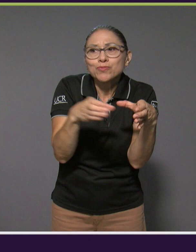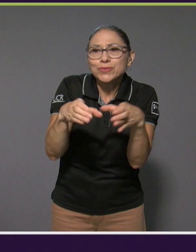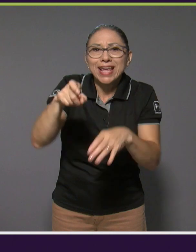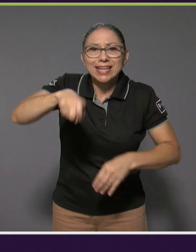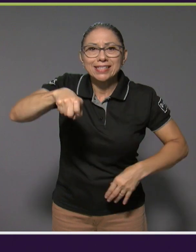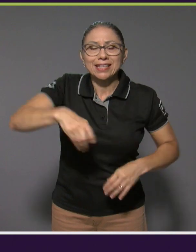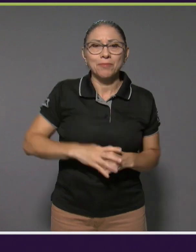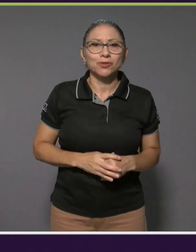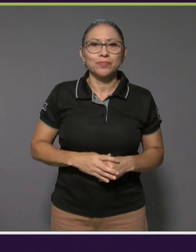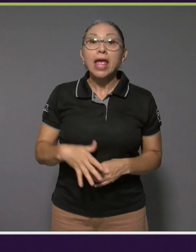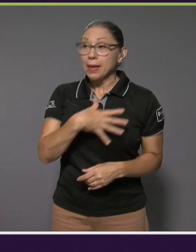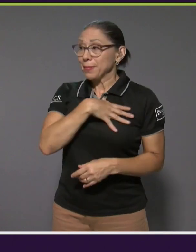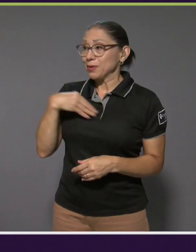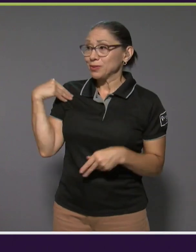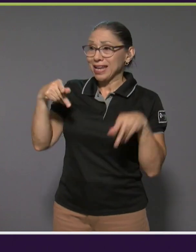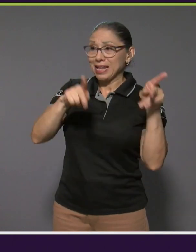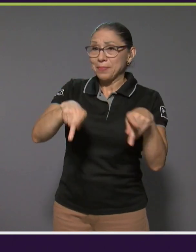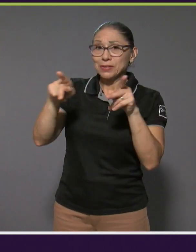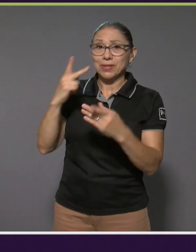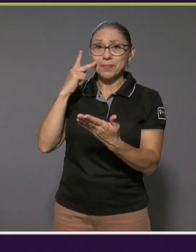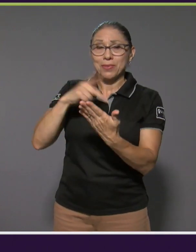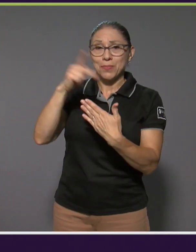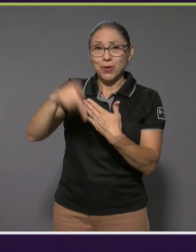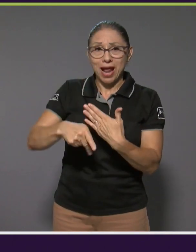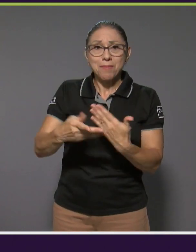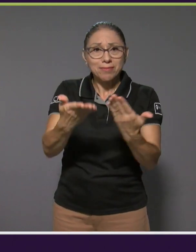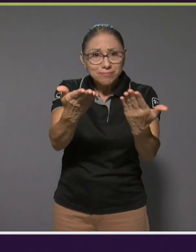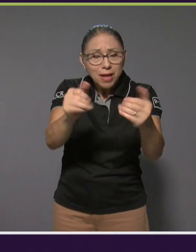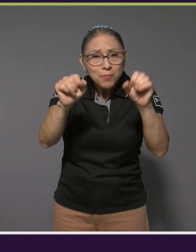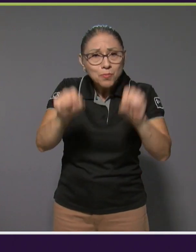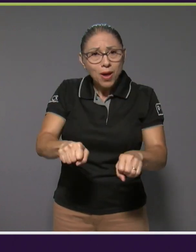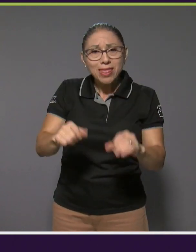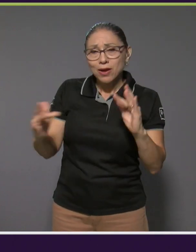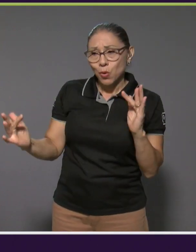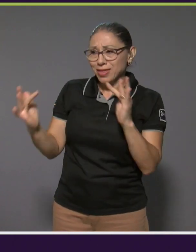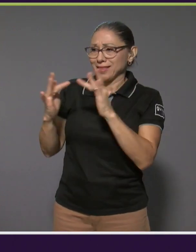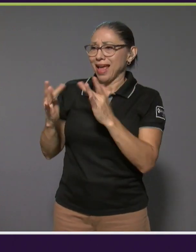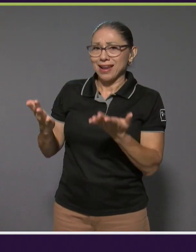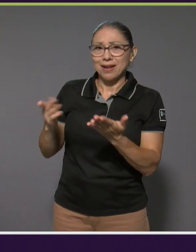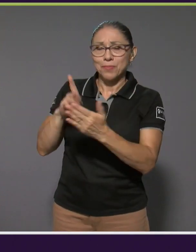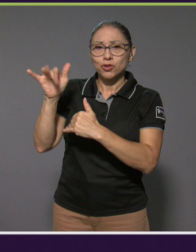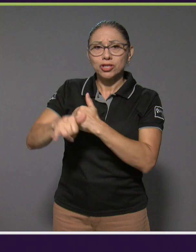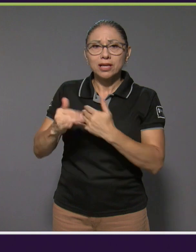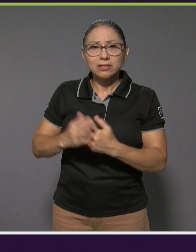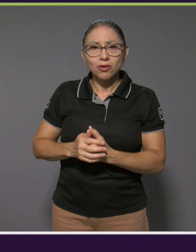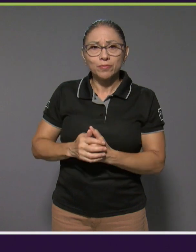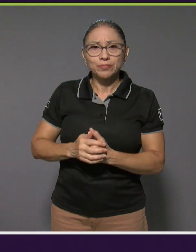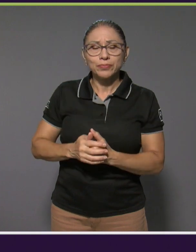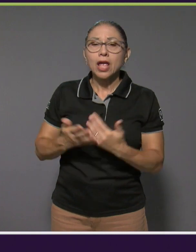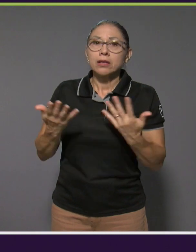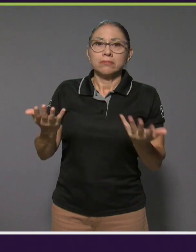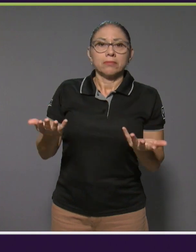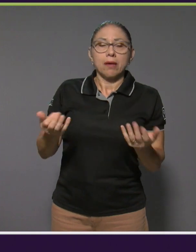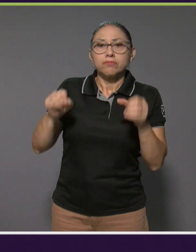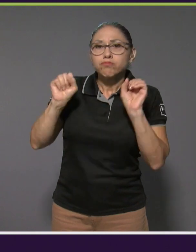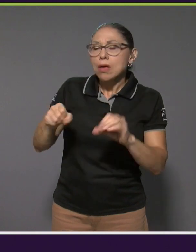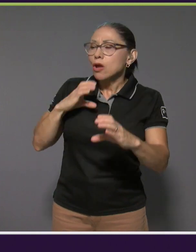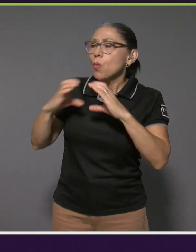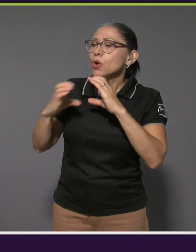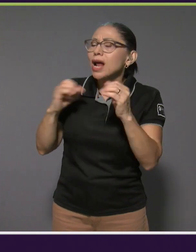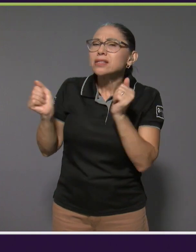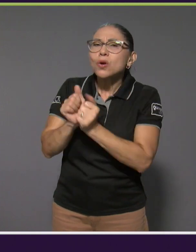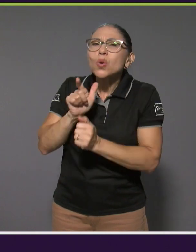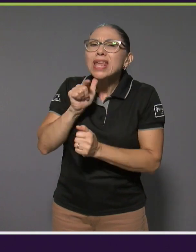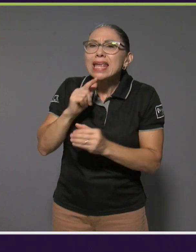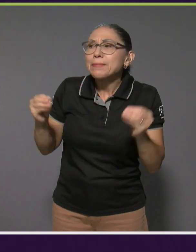que las personas que están sintonizando el programa puedan contactar, ¿verdad?, al proyecto, donde se pueden comunicar, donde